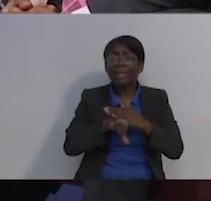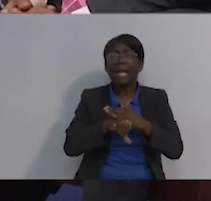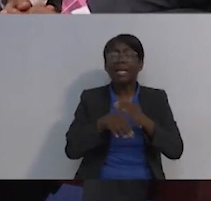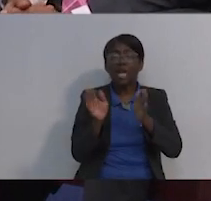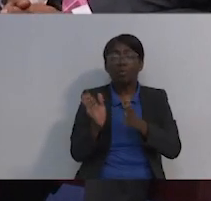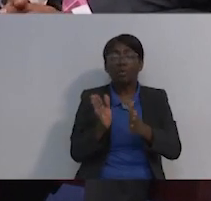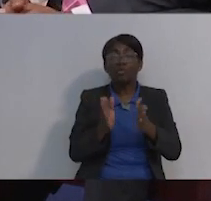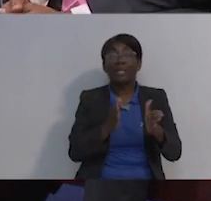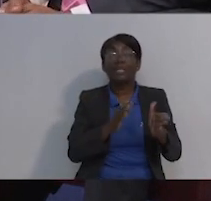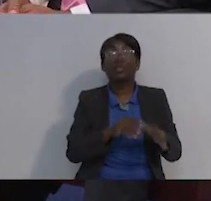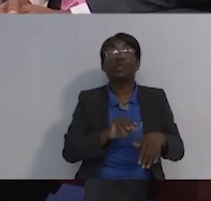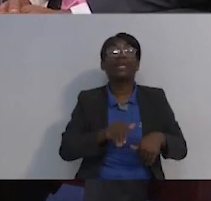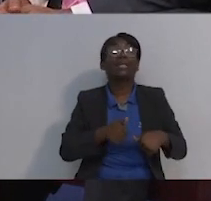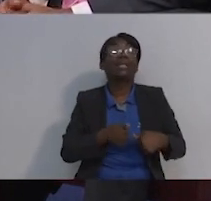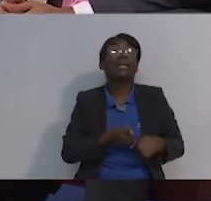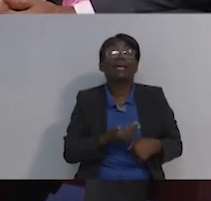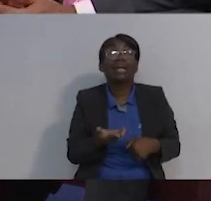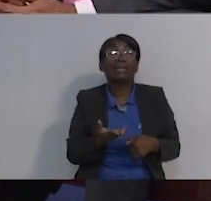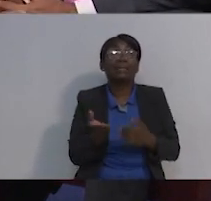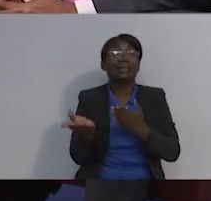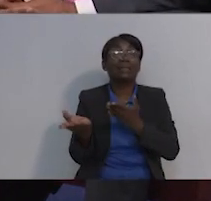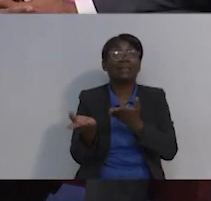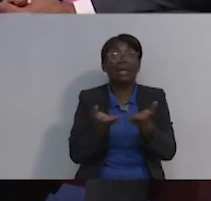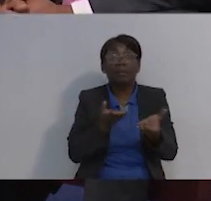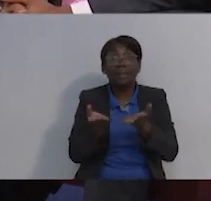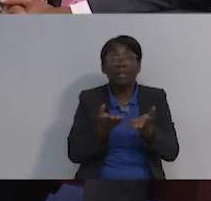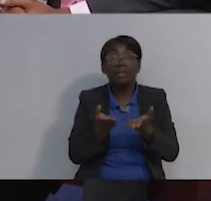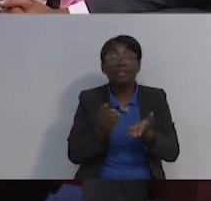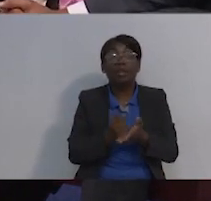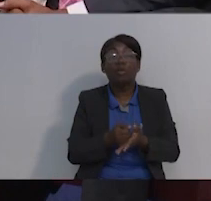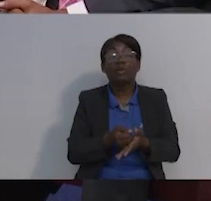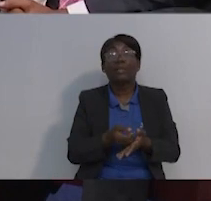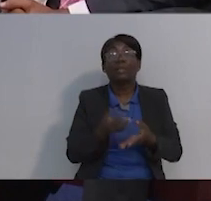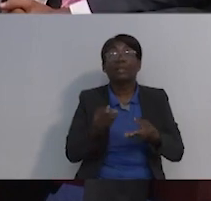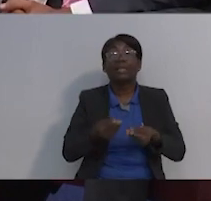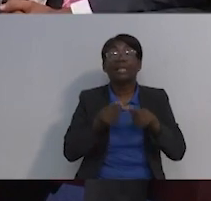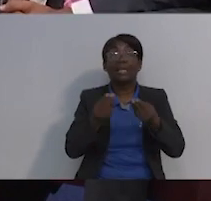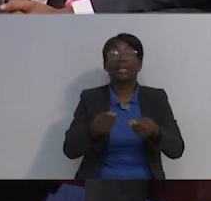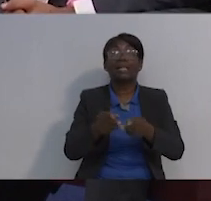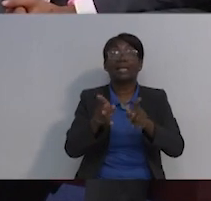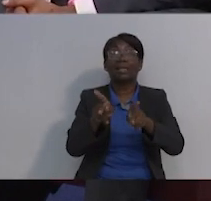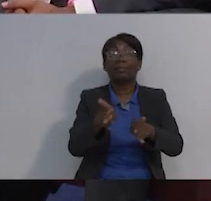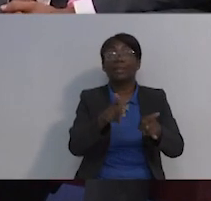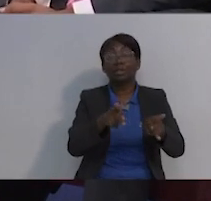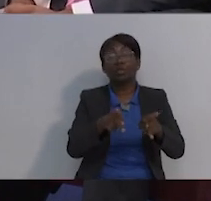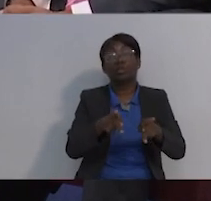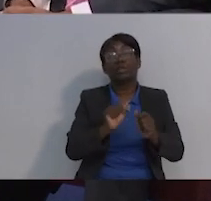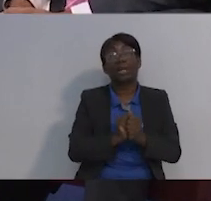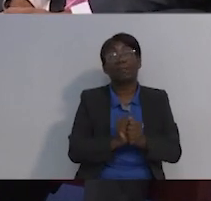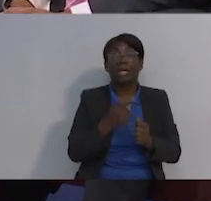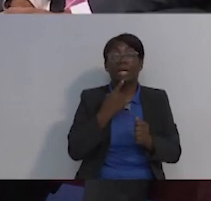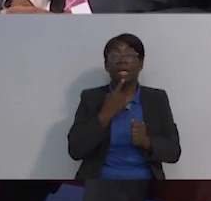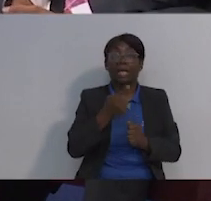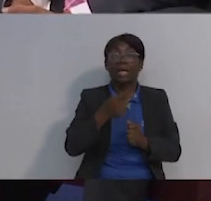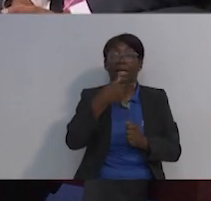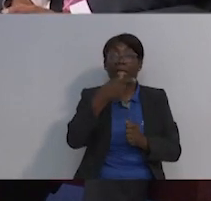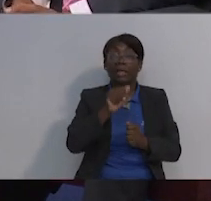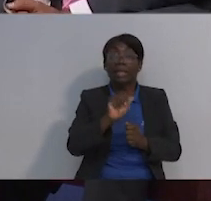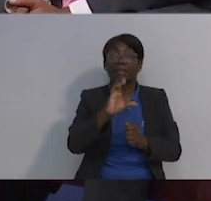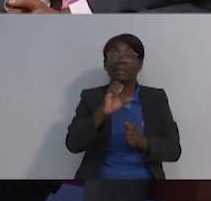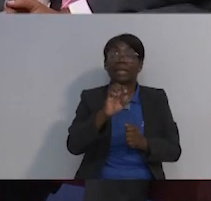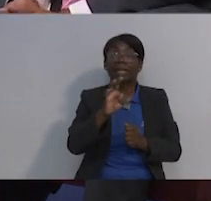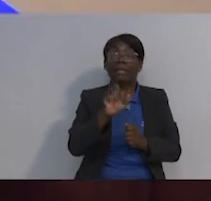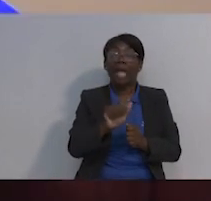Oncológico, ¿cuál es el procedimiento y qué servicio se les brinda a los pacientes? Bueno, para